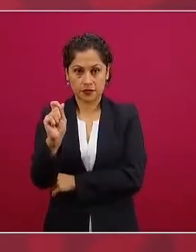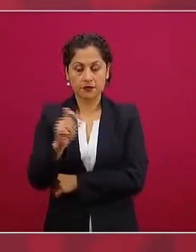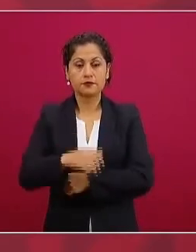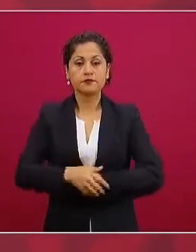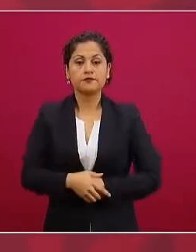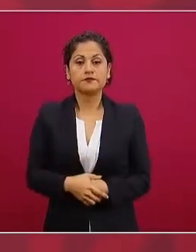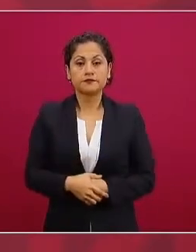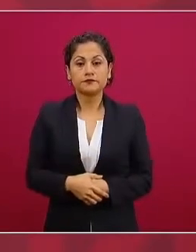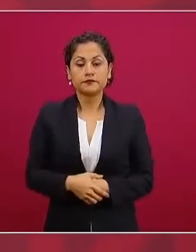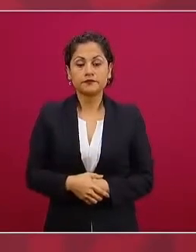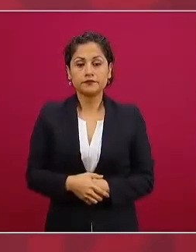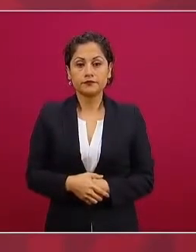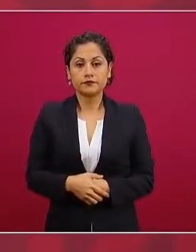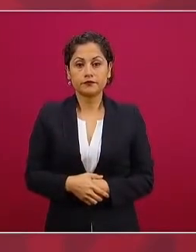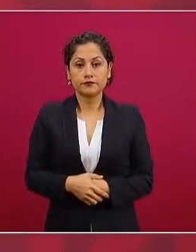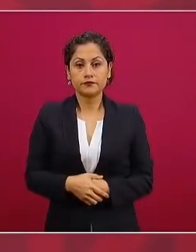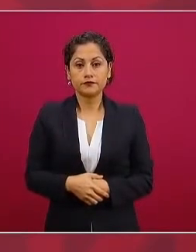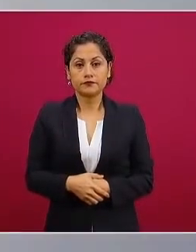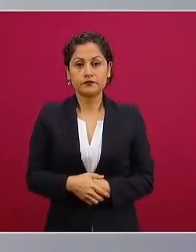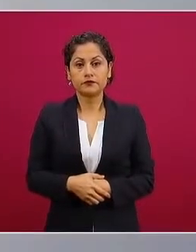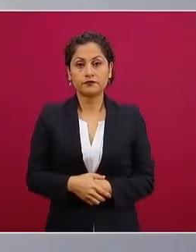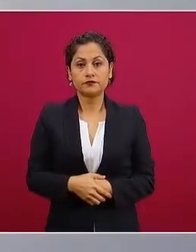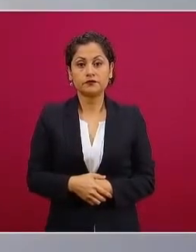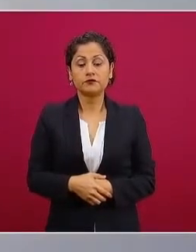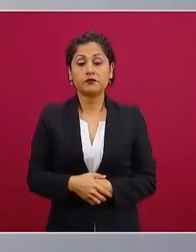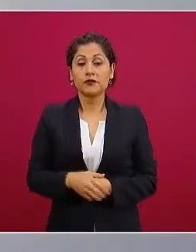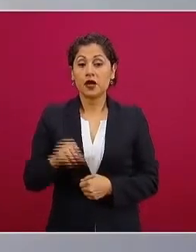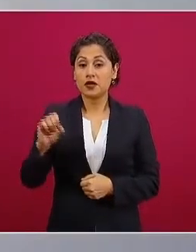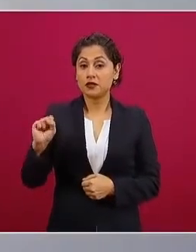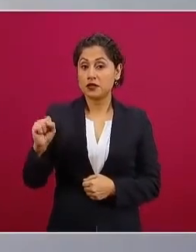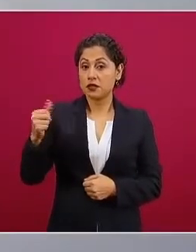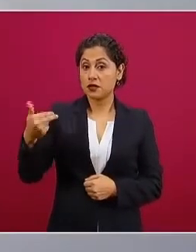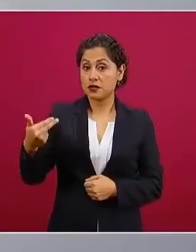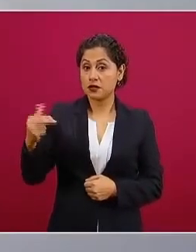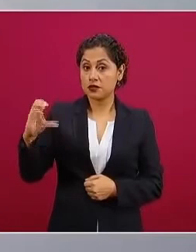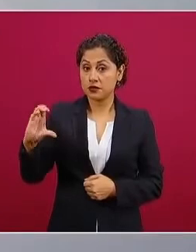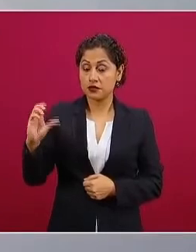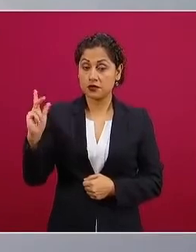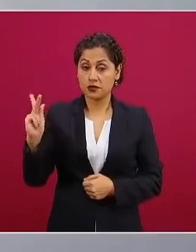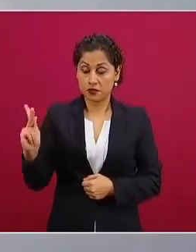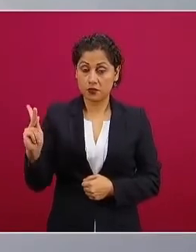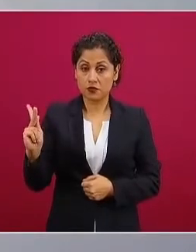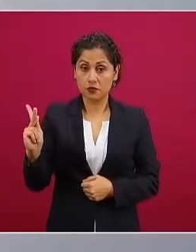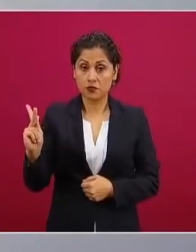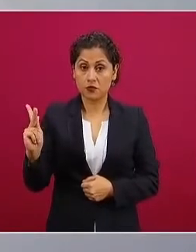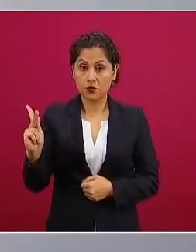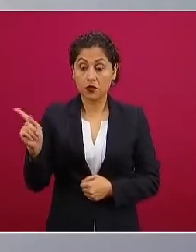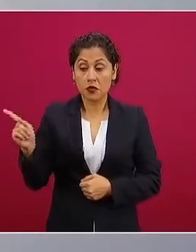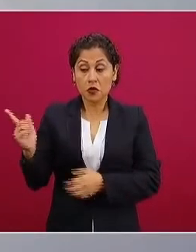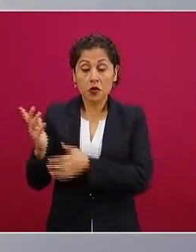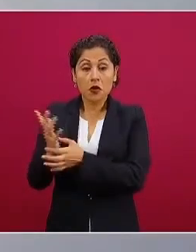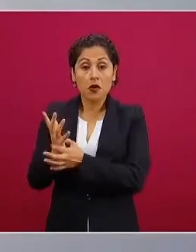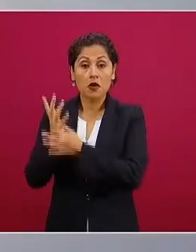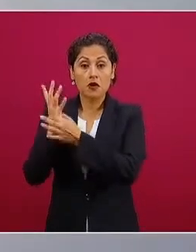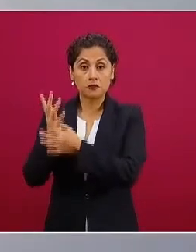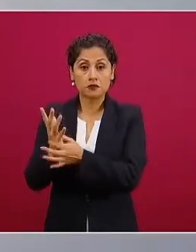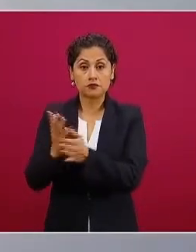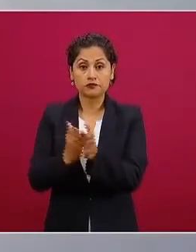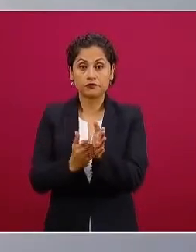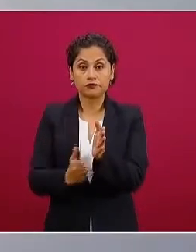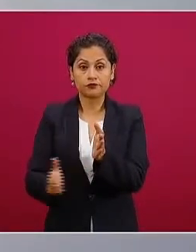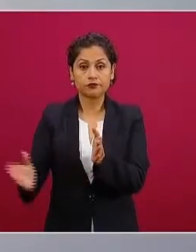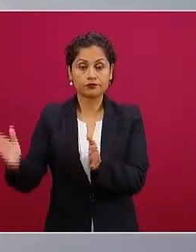Segundo, la Secretaría de Hacienda y Crédito Público en un plazo no mayor